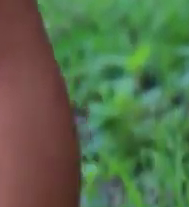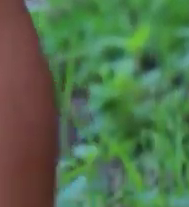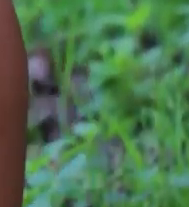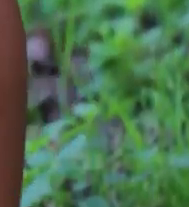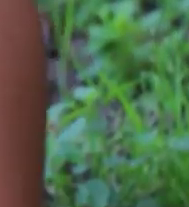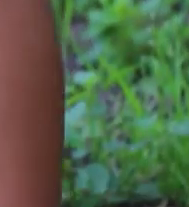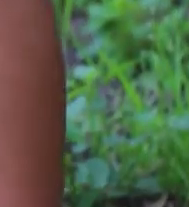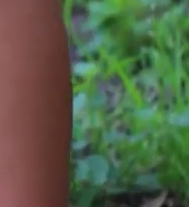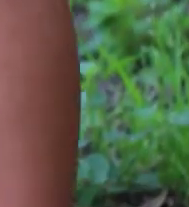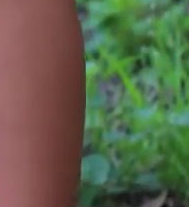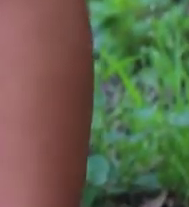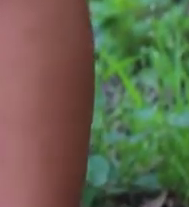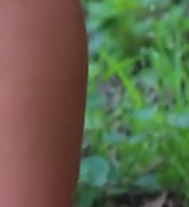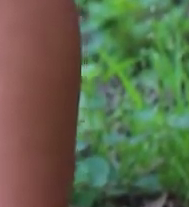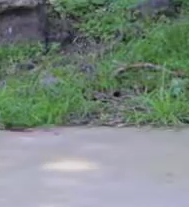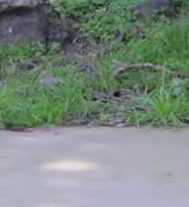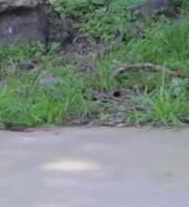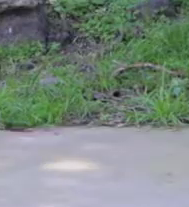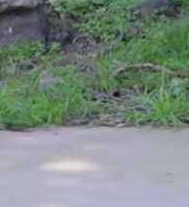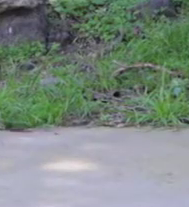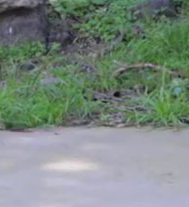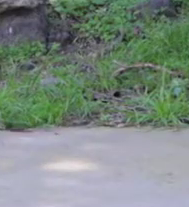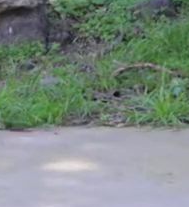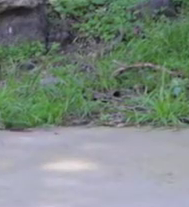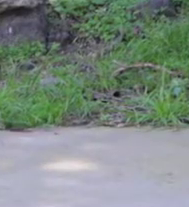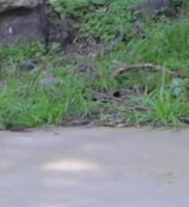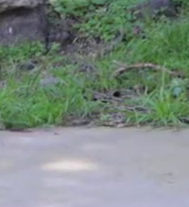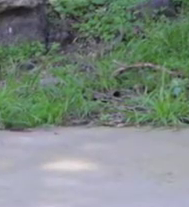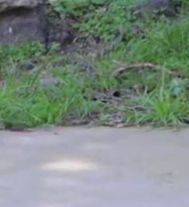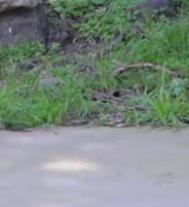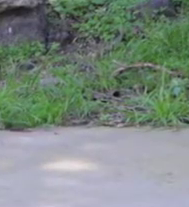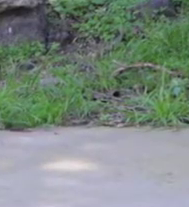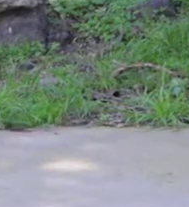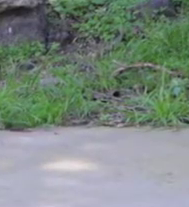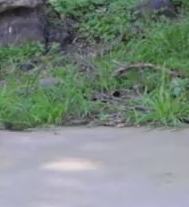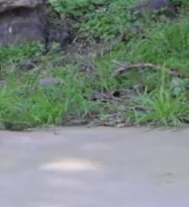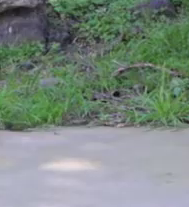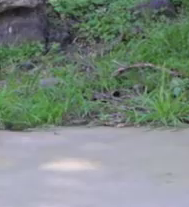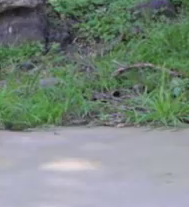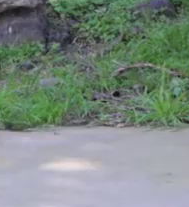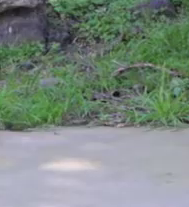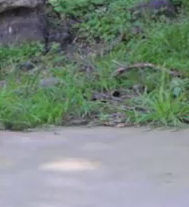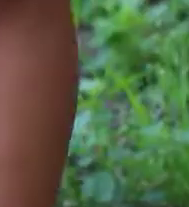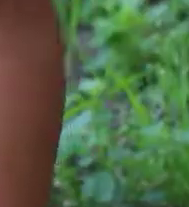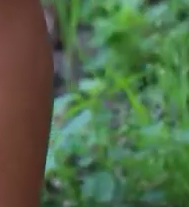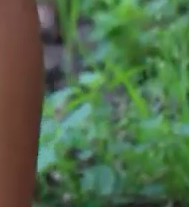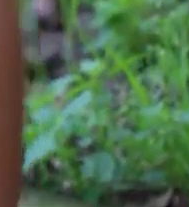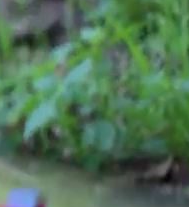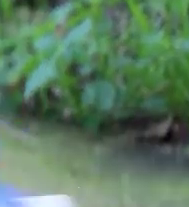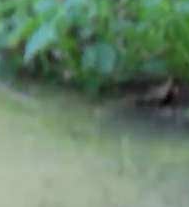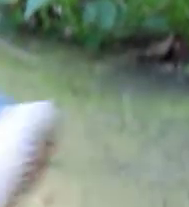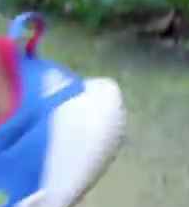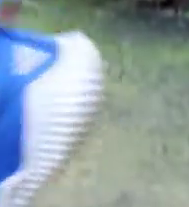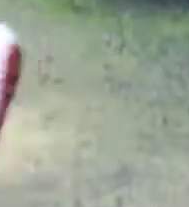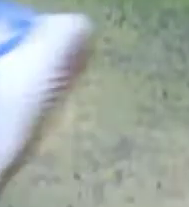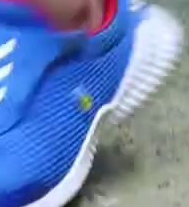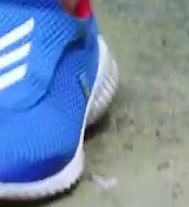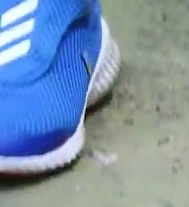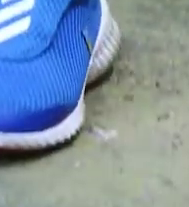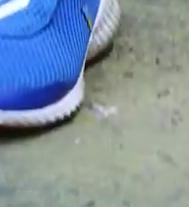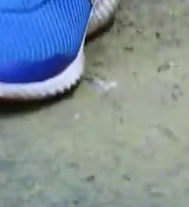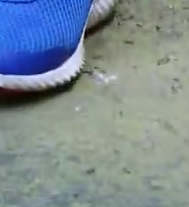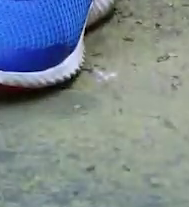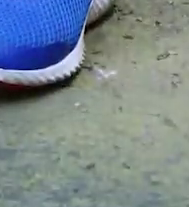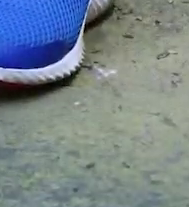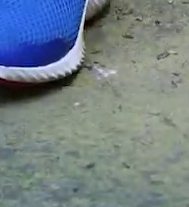Nuevamente. Bien. Exacto. Paramos. Descansamos. Respiramos. Acuérdate de